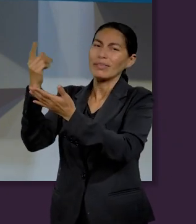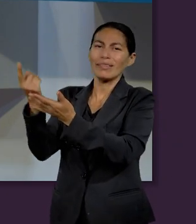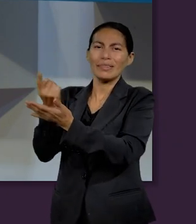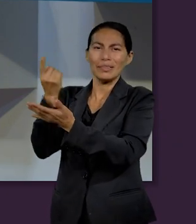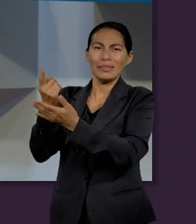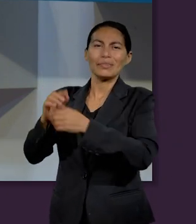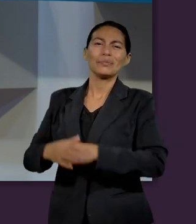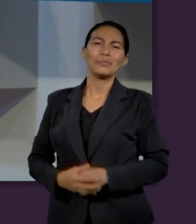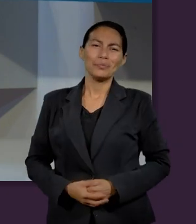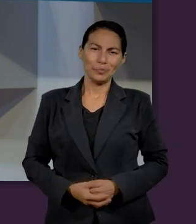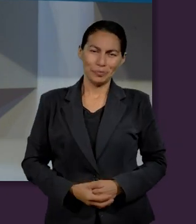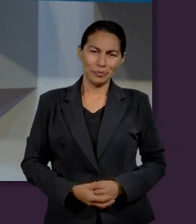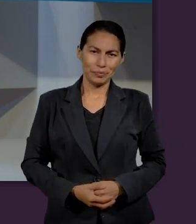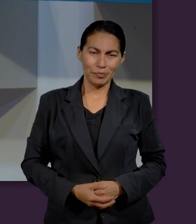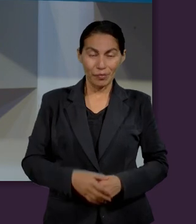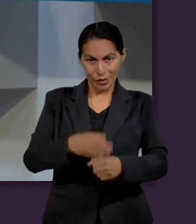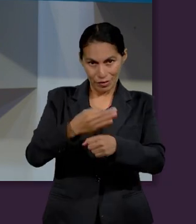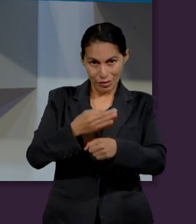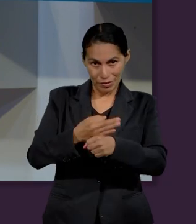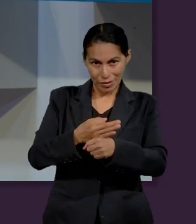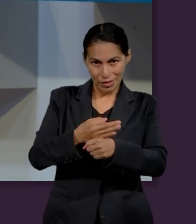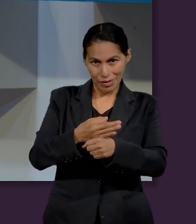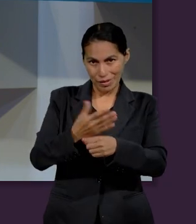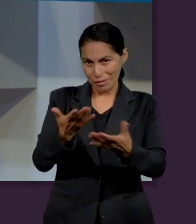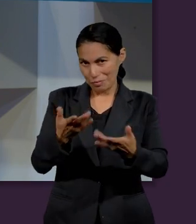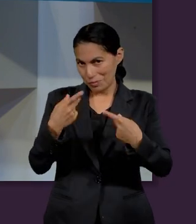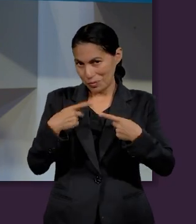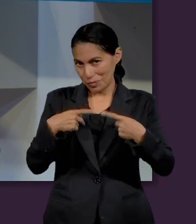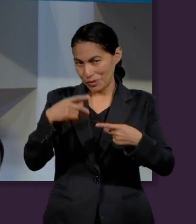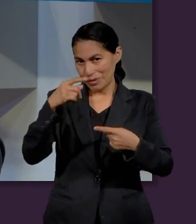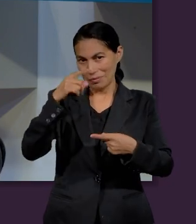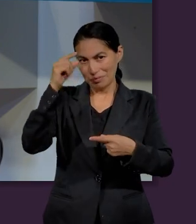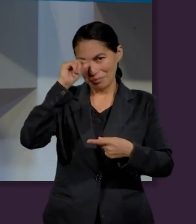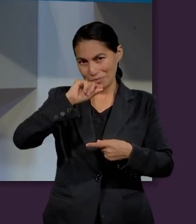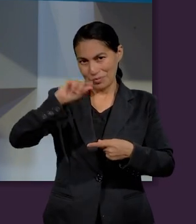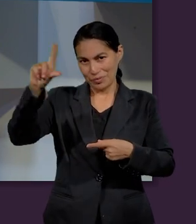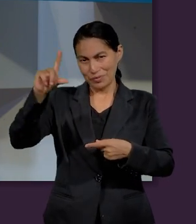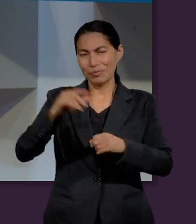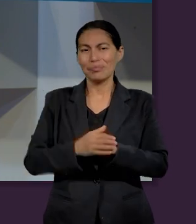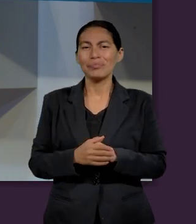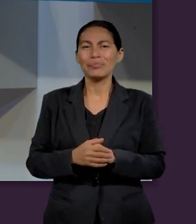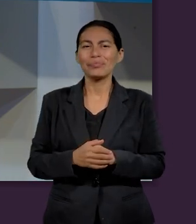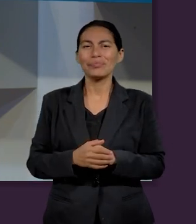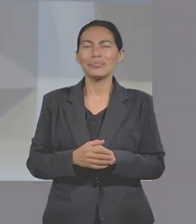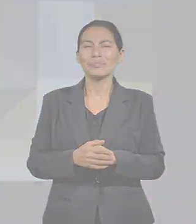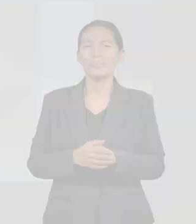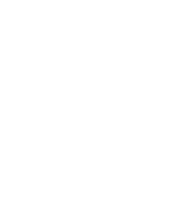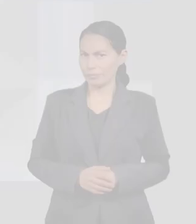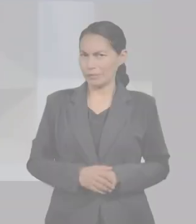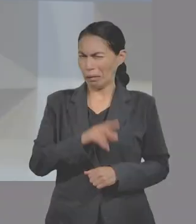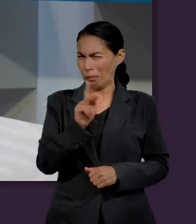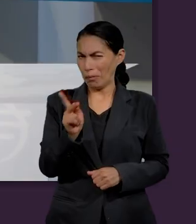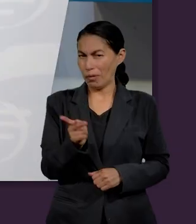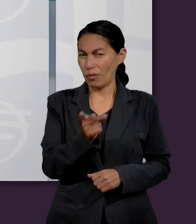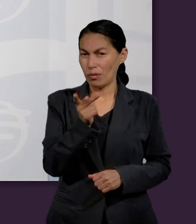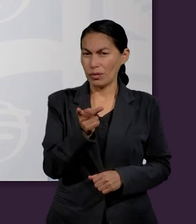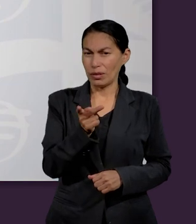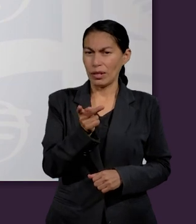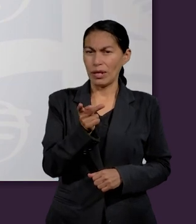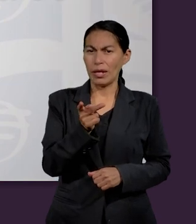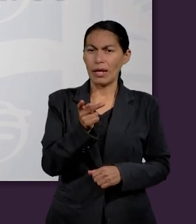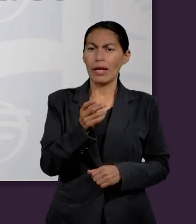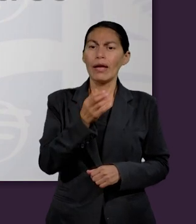experto al participar, al que nos conteste una pregunta muy importante. La pregunta es,